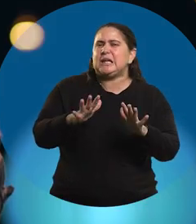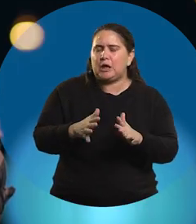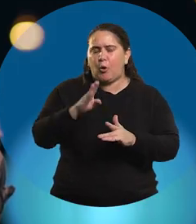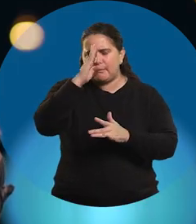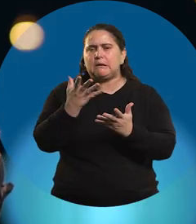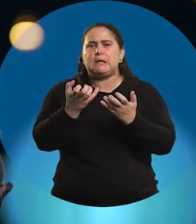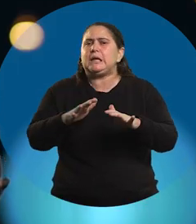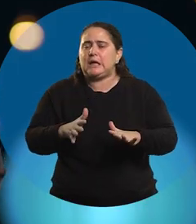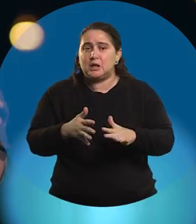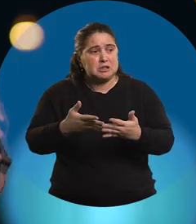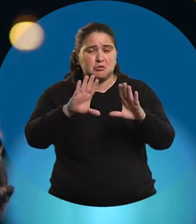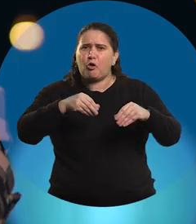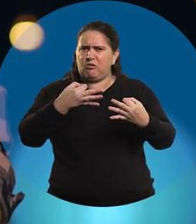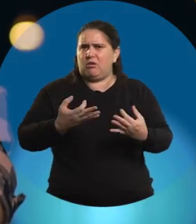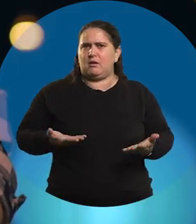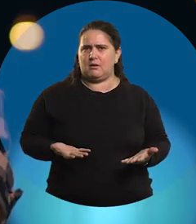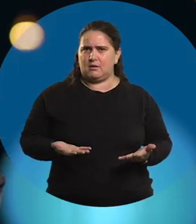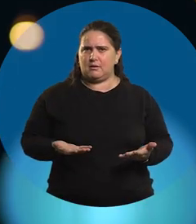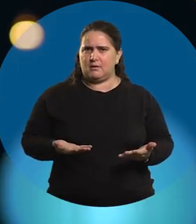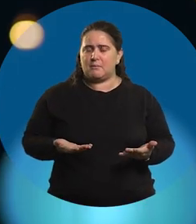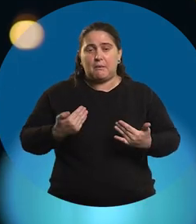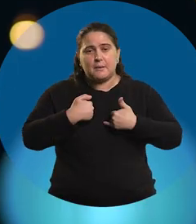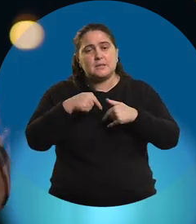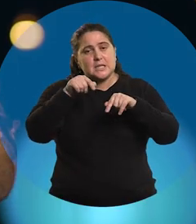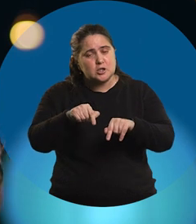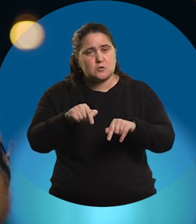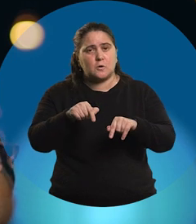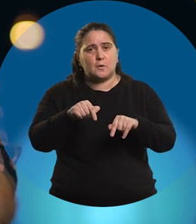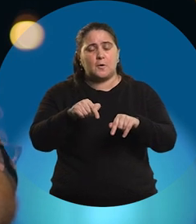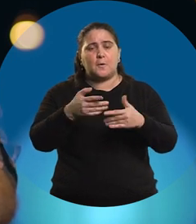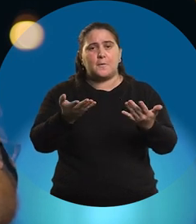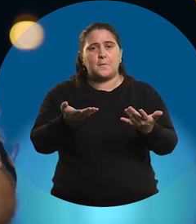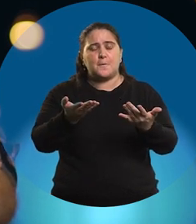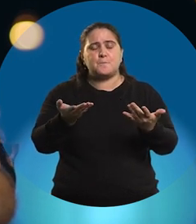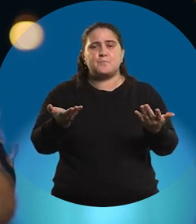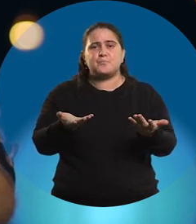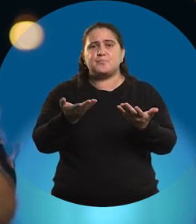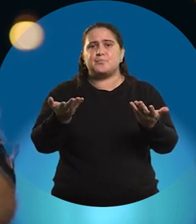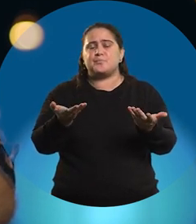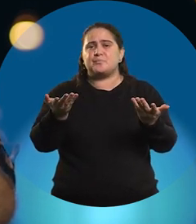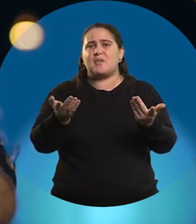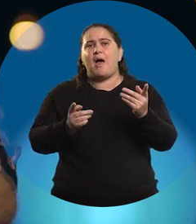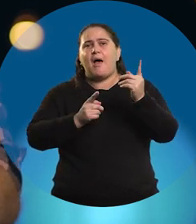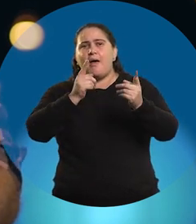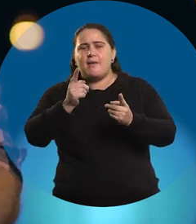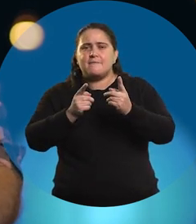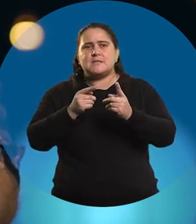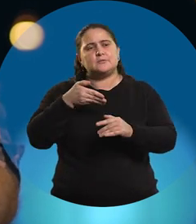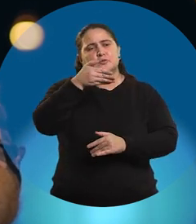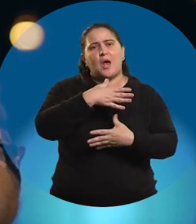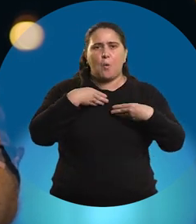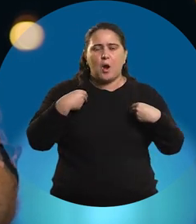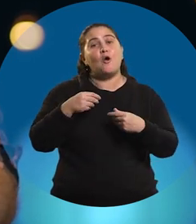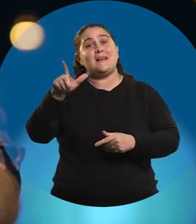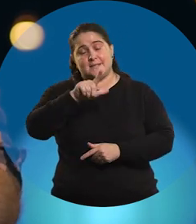y que está todo bien. Para mí eso es como, a veces se va a la